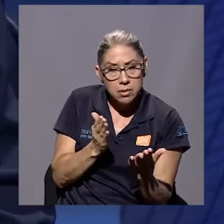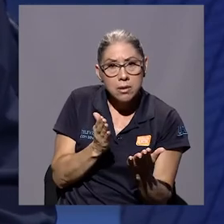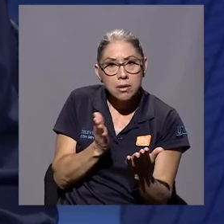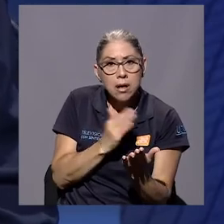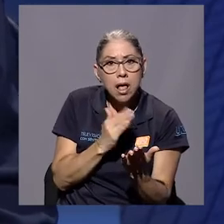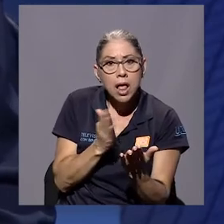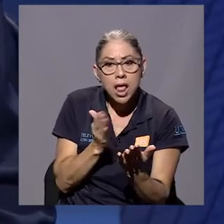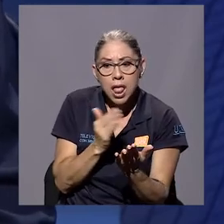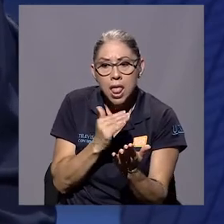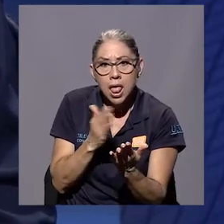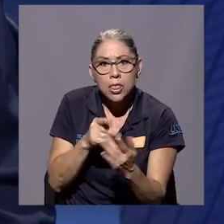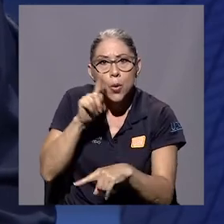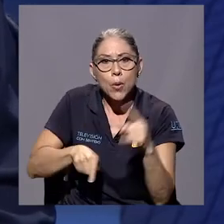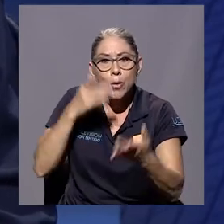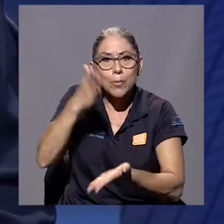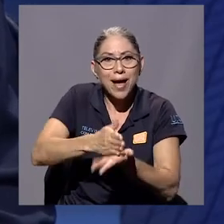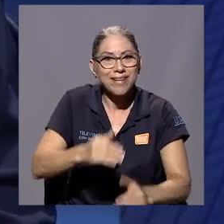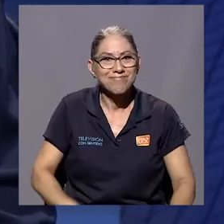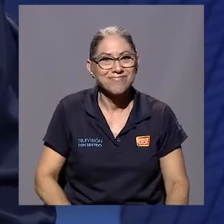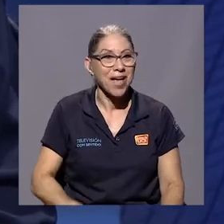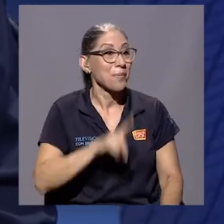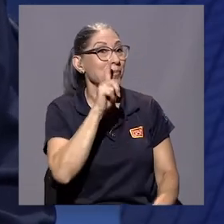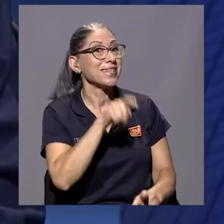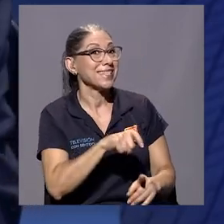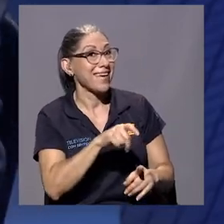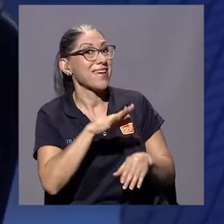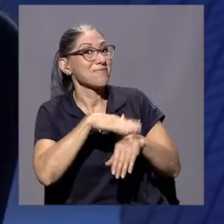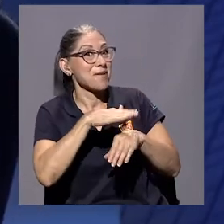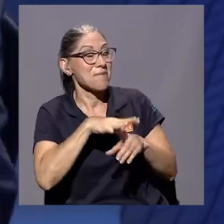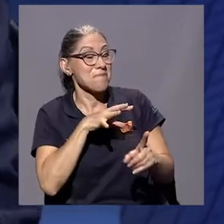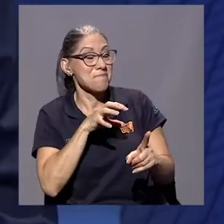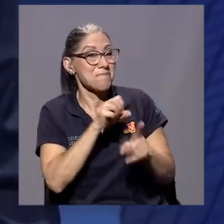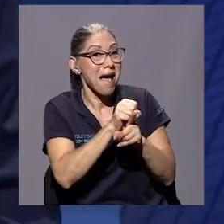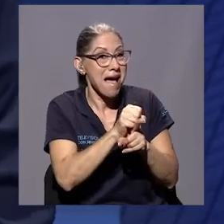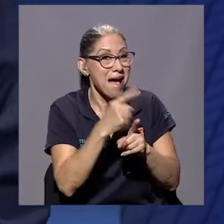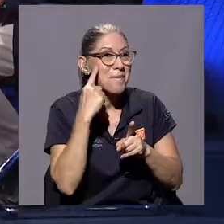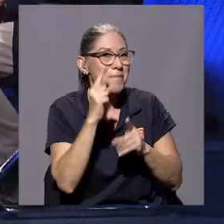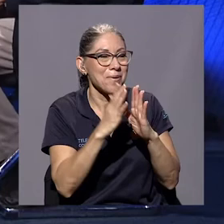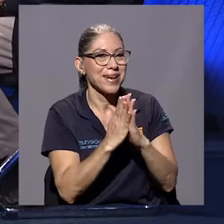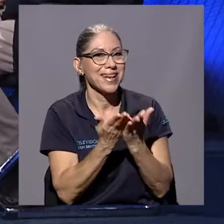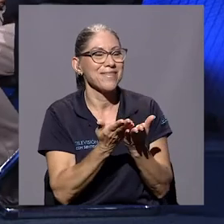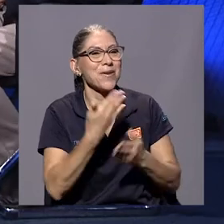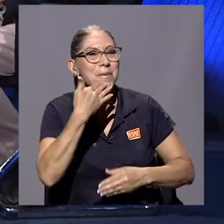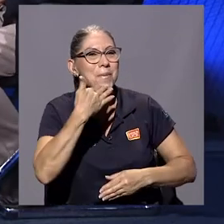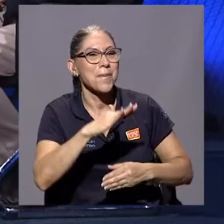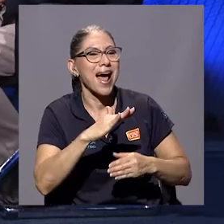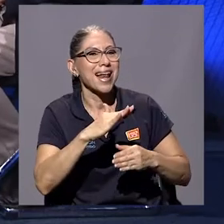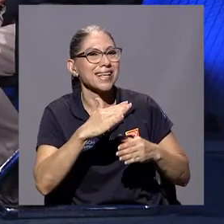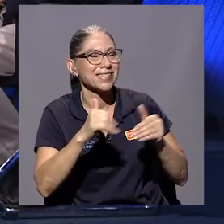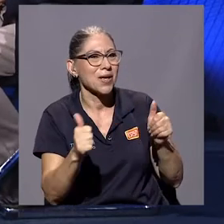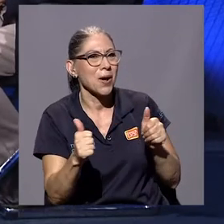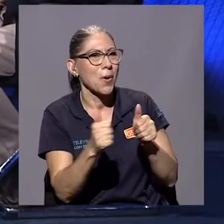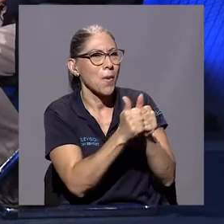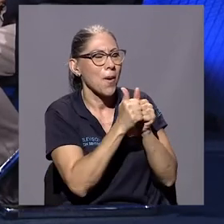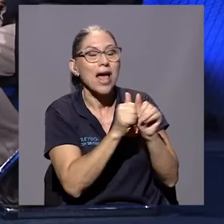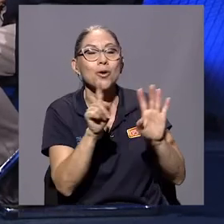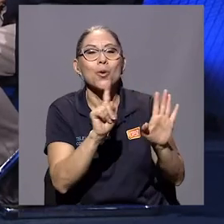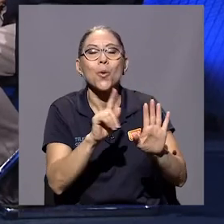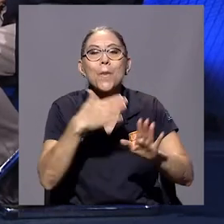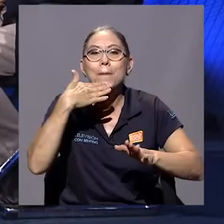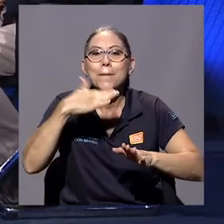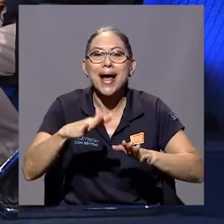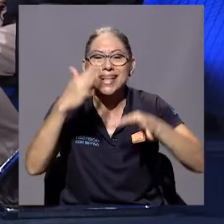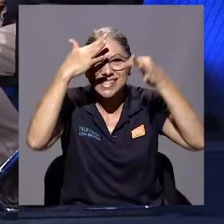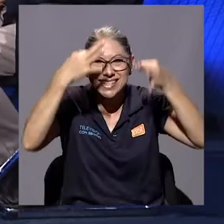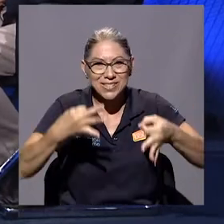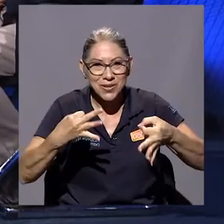eso es muy satisfactorio. Pues hay que dejarse atrapar por malas compañías. Hay que dejarse atrapar por malas compañías. Malas decisiones.